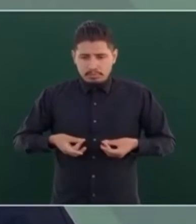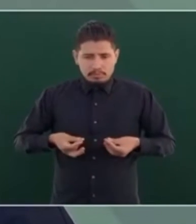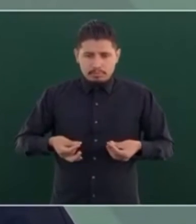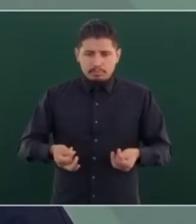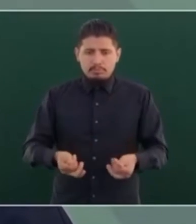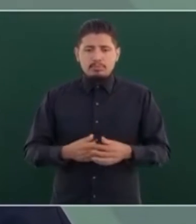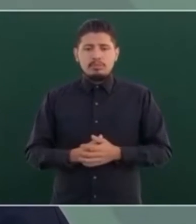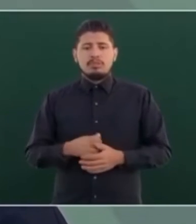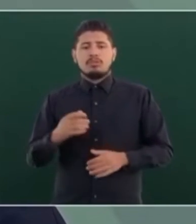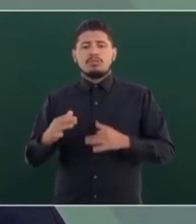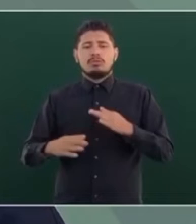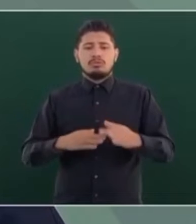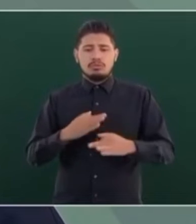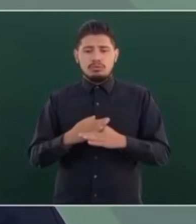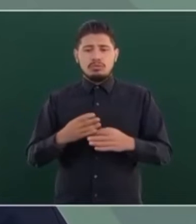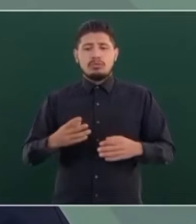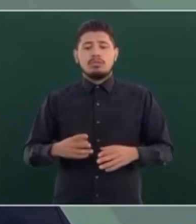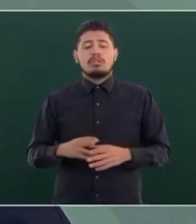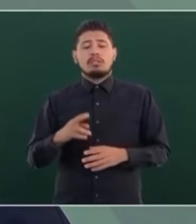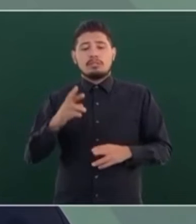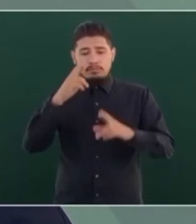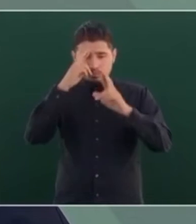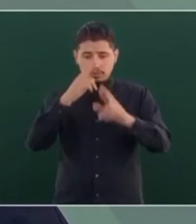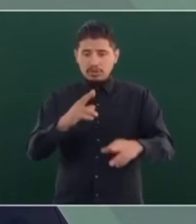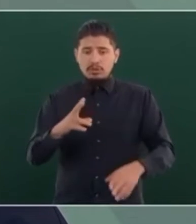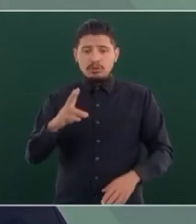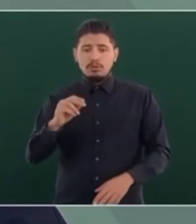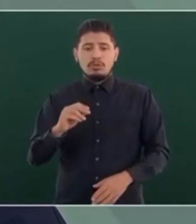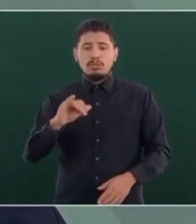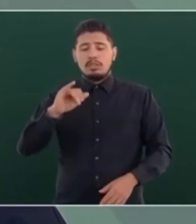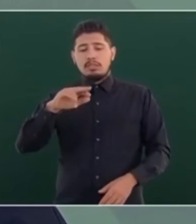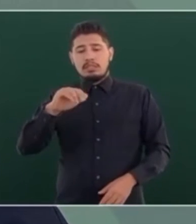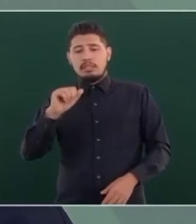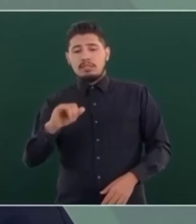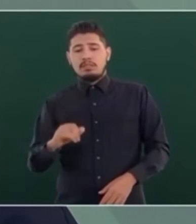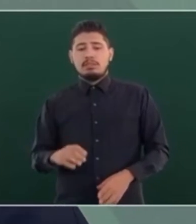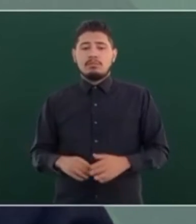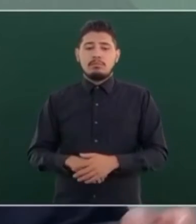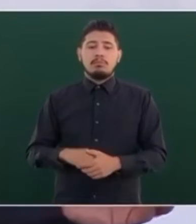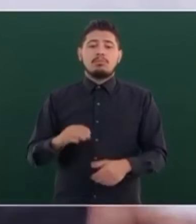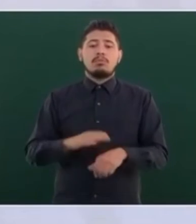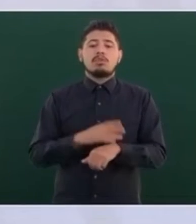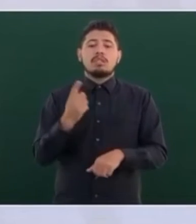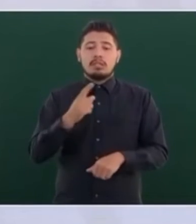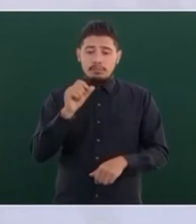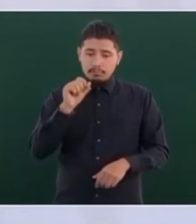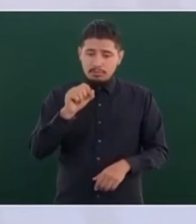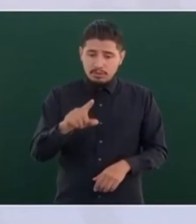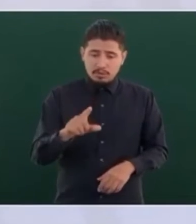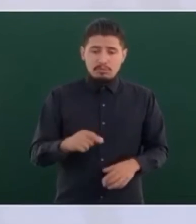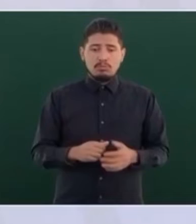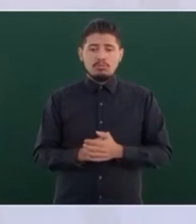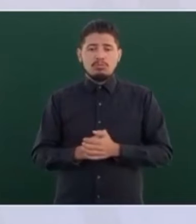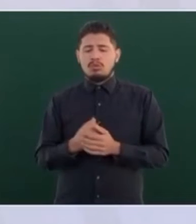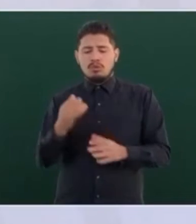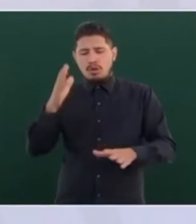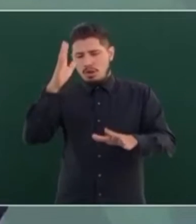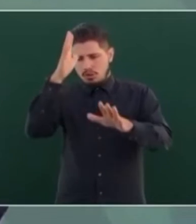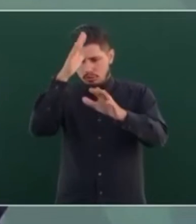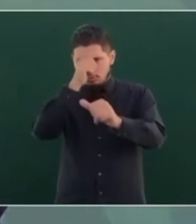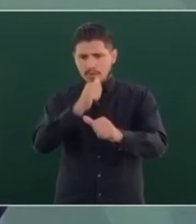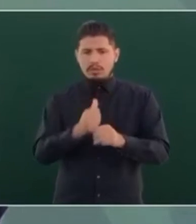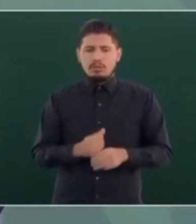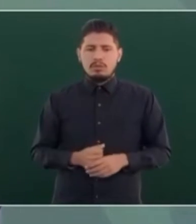que, con todo respeto para el INAE, pues no hay lugar a una controversia porque el mismo contenido del acuerdo